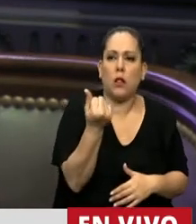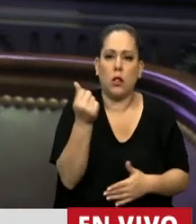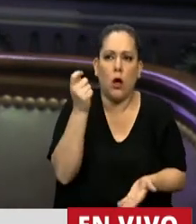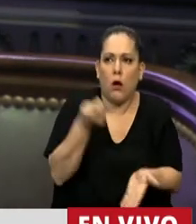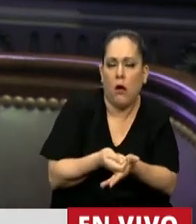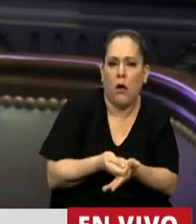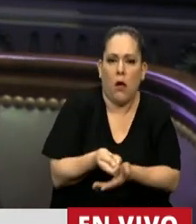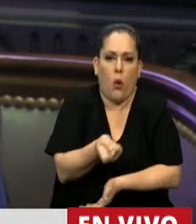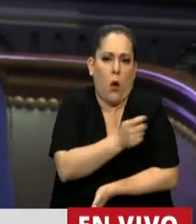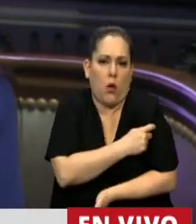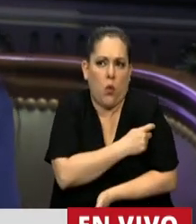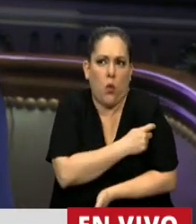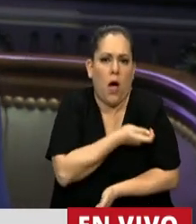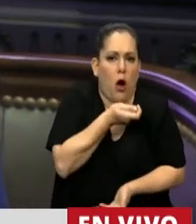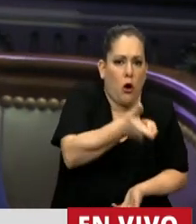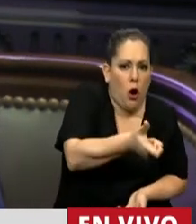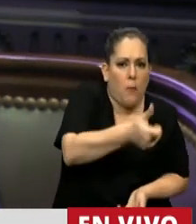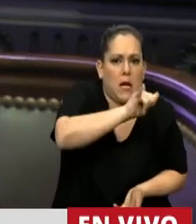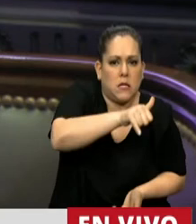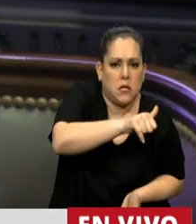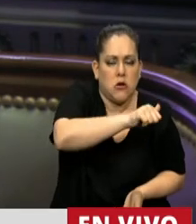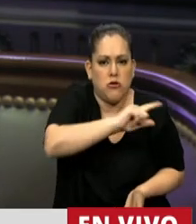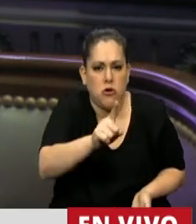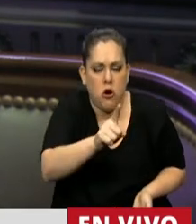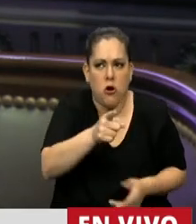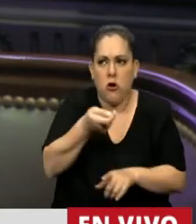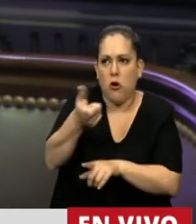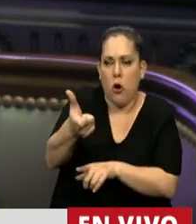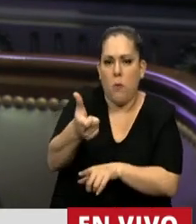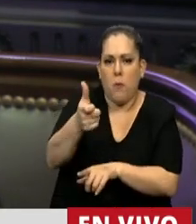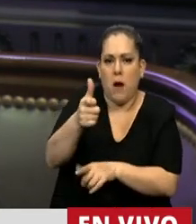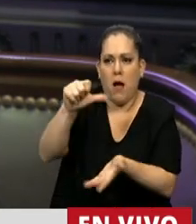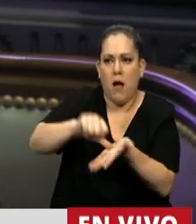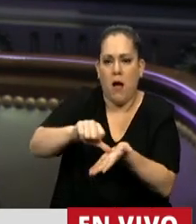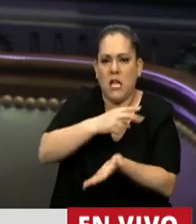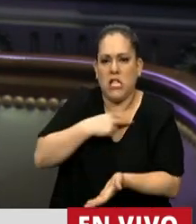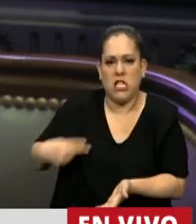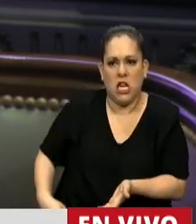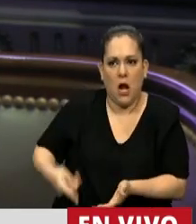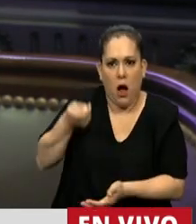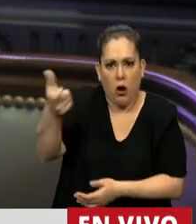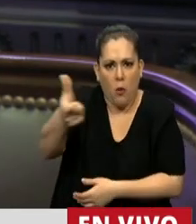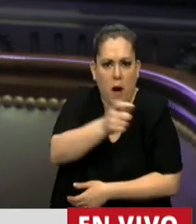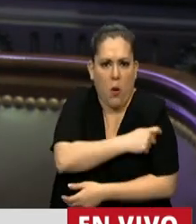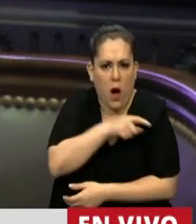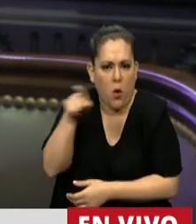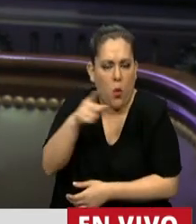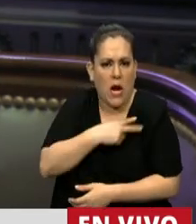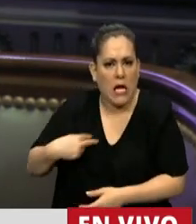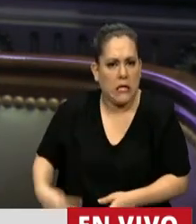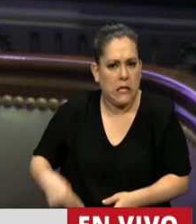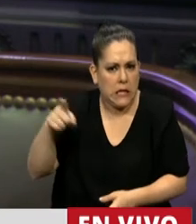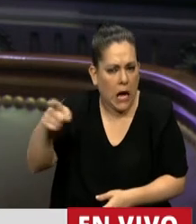si realmente hay una compra o no hay una compra. Si lo que compramos a China para atravesar esta pandemia